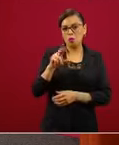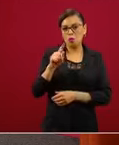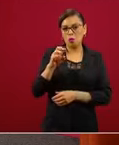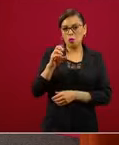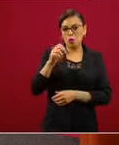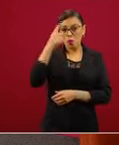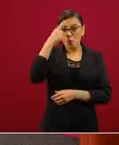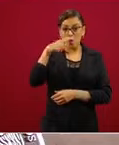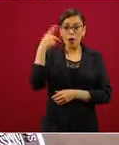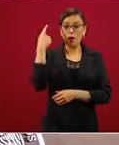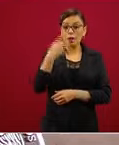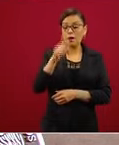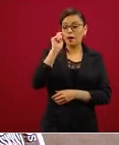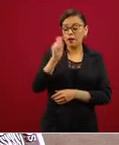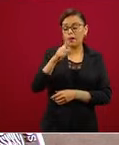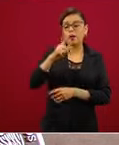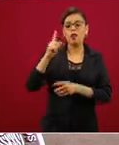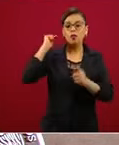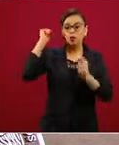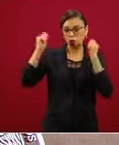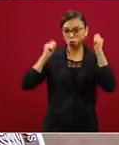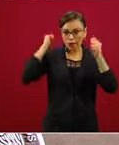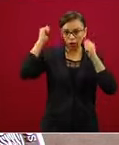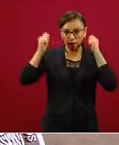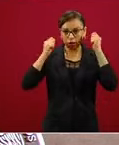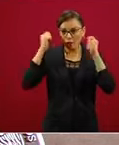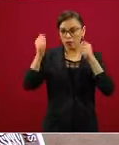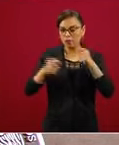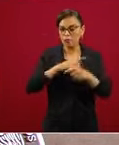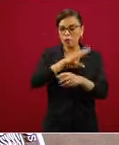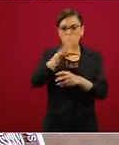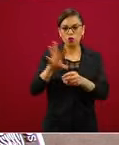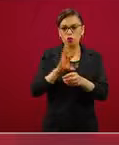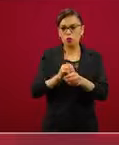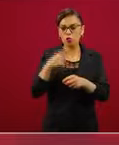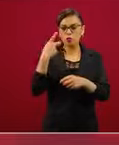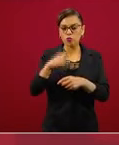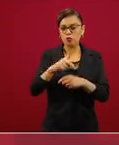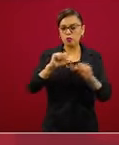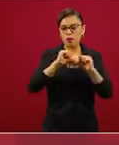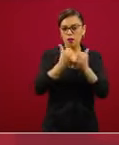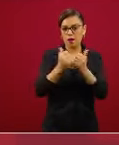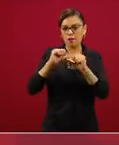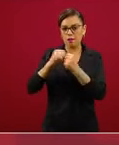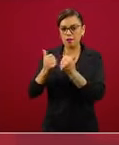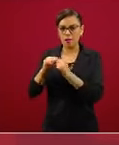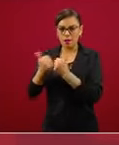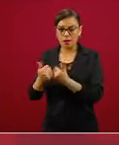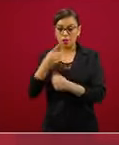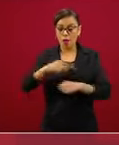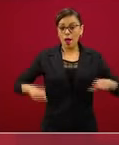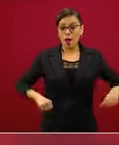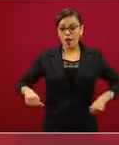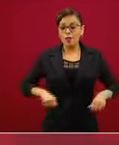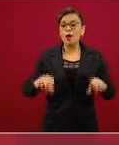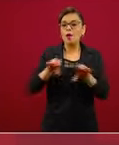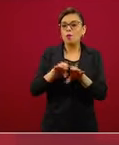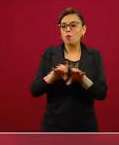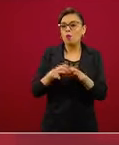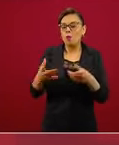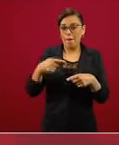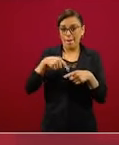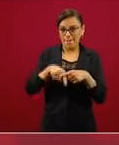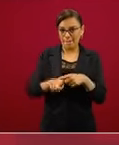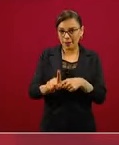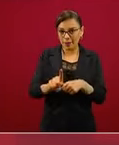de turismo, para todas las áreas turísticas, cómo van a iniciar sus actividades una vez que se encuentren en el